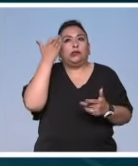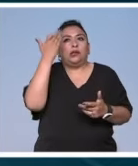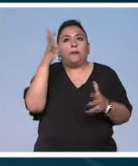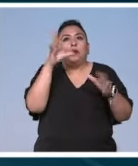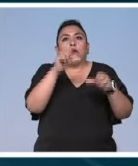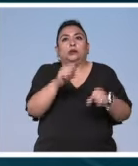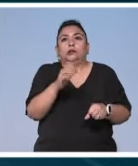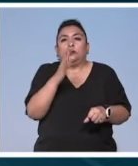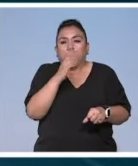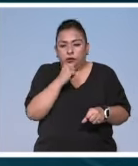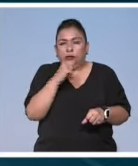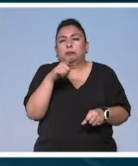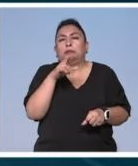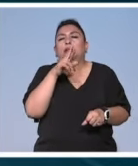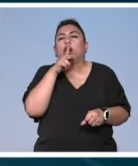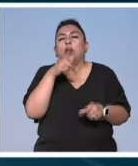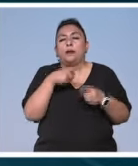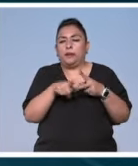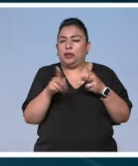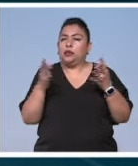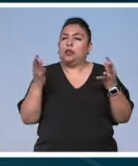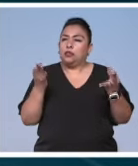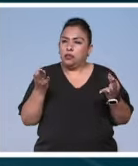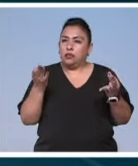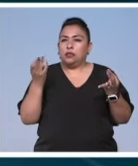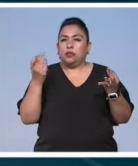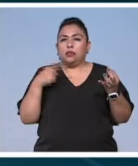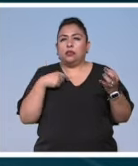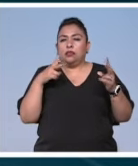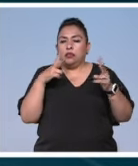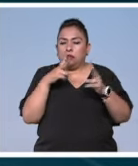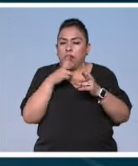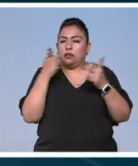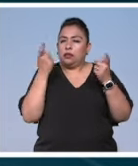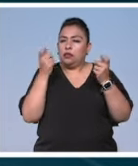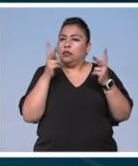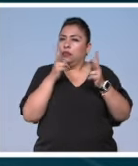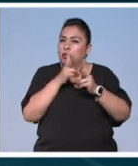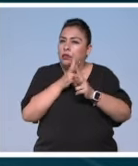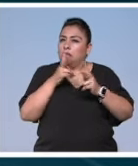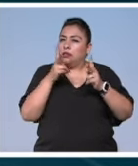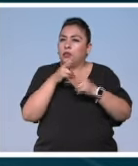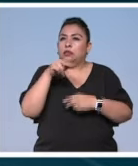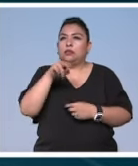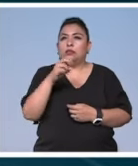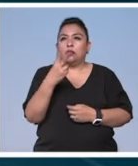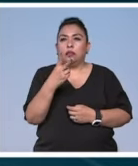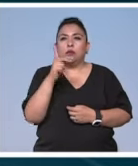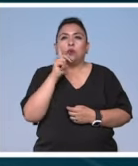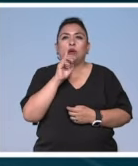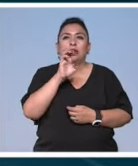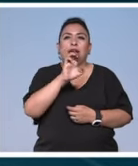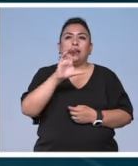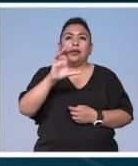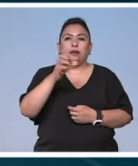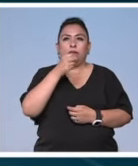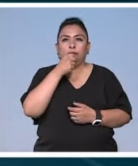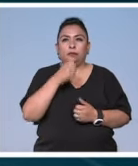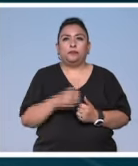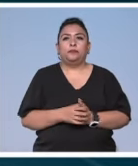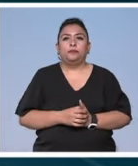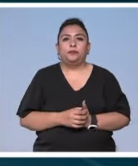te alcanza será mejor que empieces a meditar y a controlar tu respiración para Noticias 22 Elizabeth Cruz